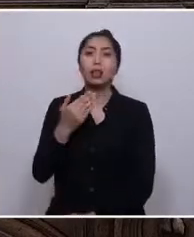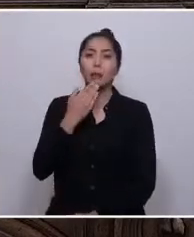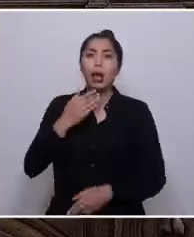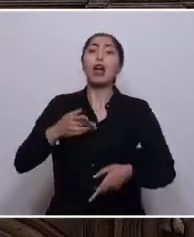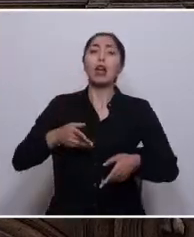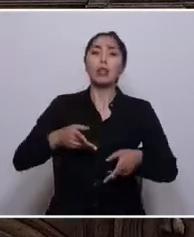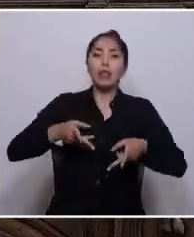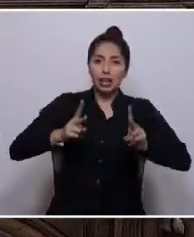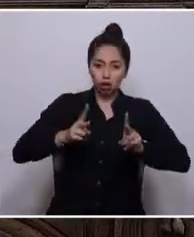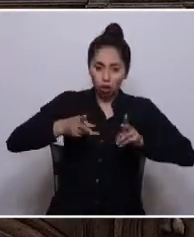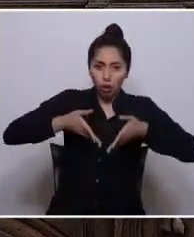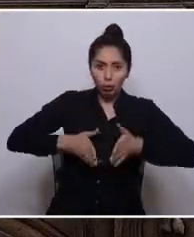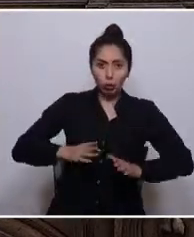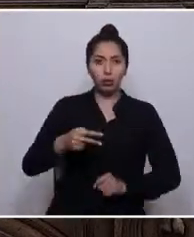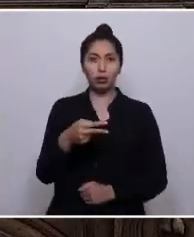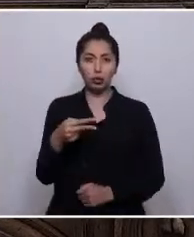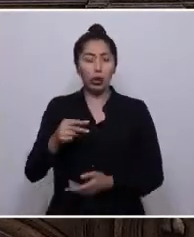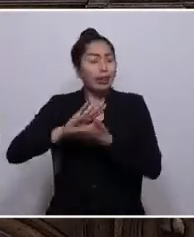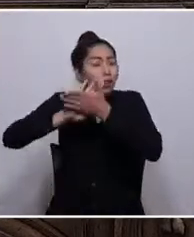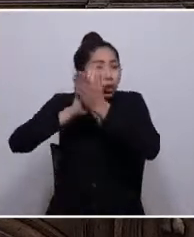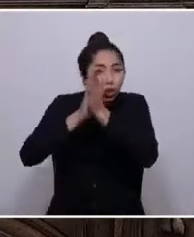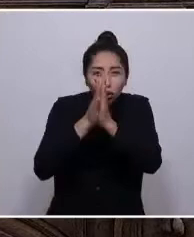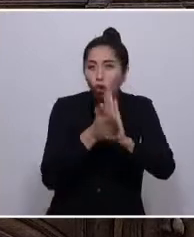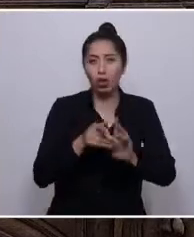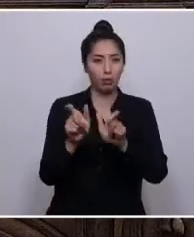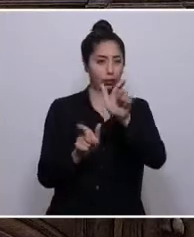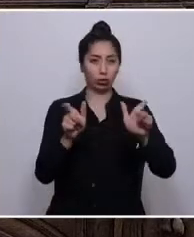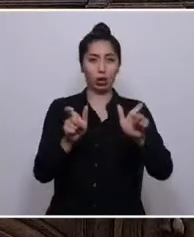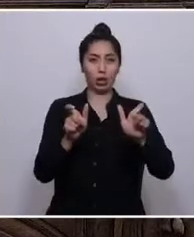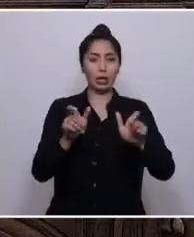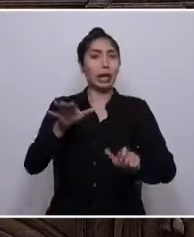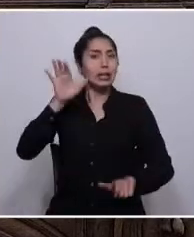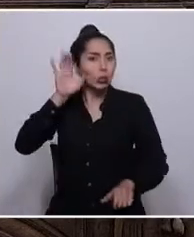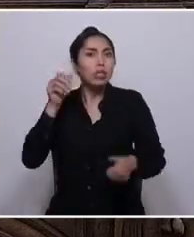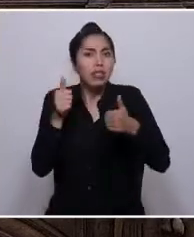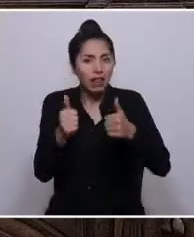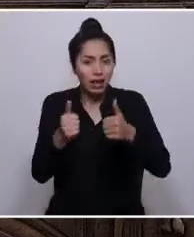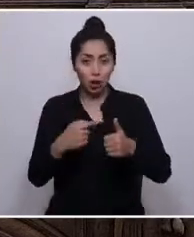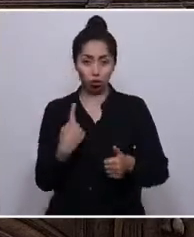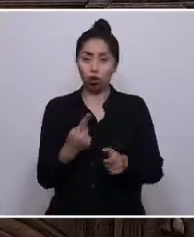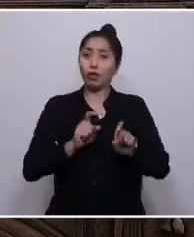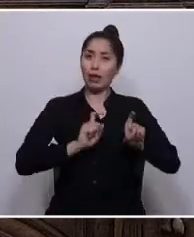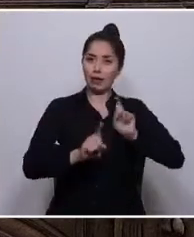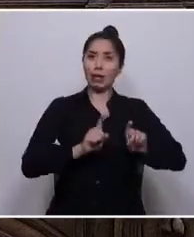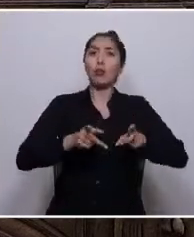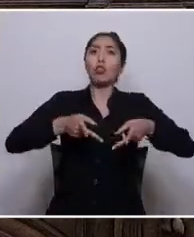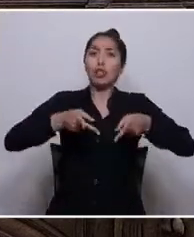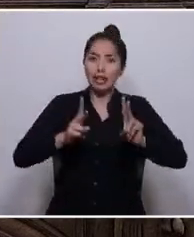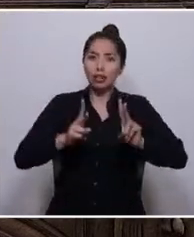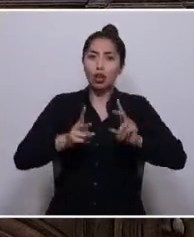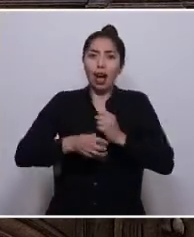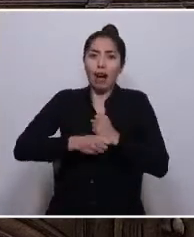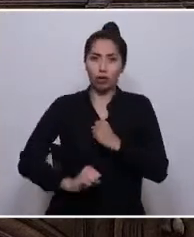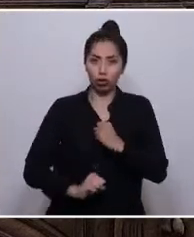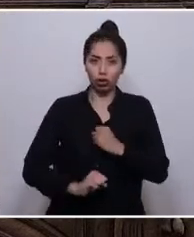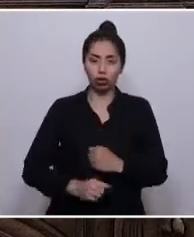sexuales para todas, todos y todes. Que se escuche bien. Defenderemos el derecho al aborto.